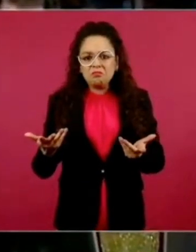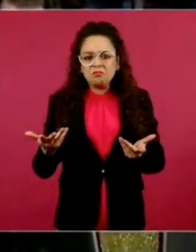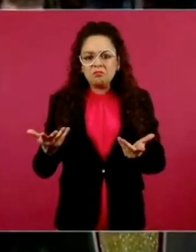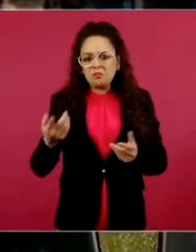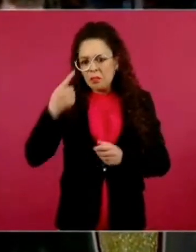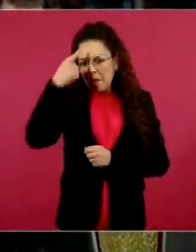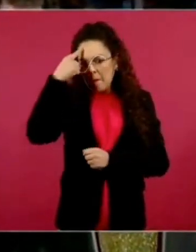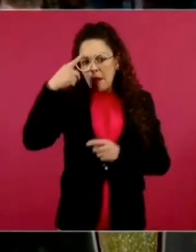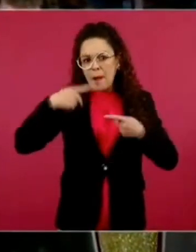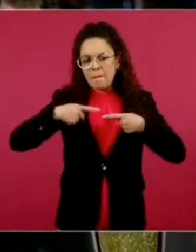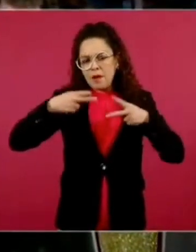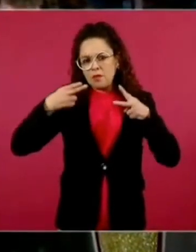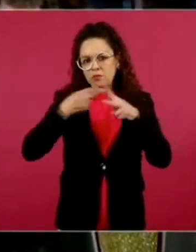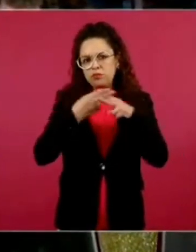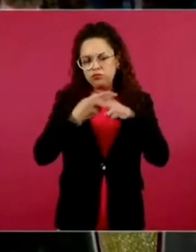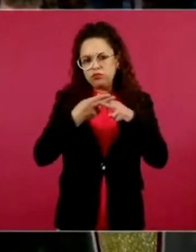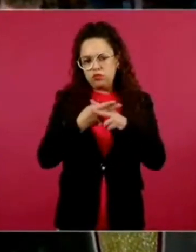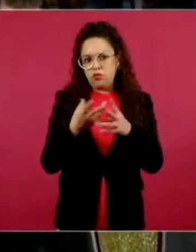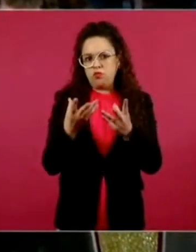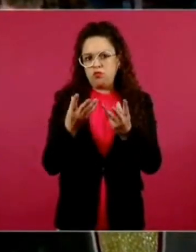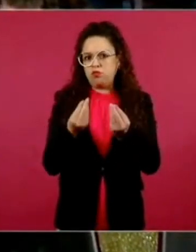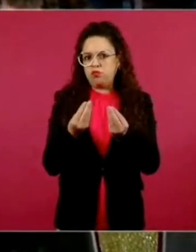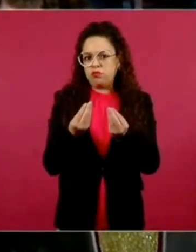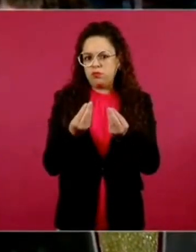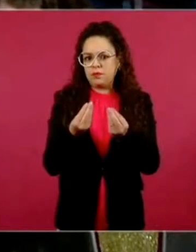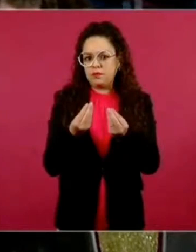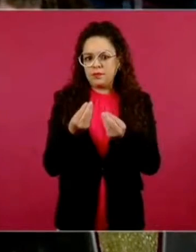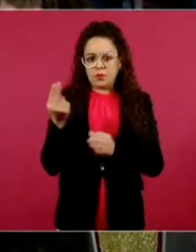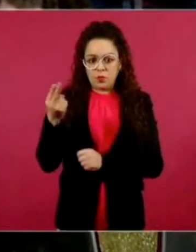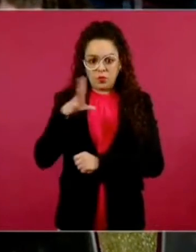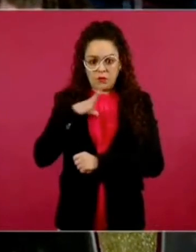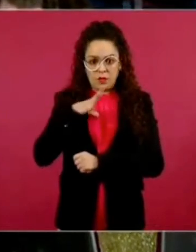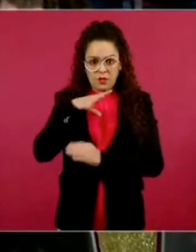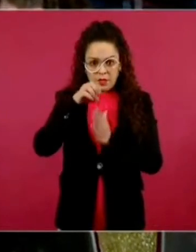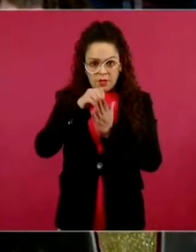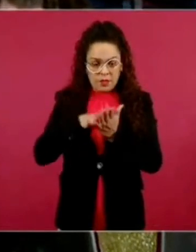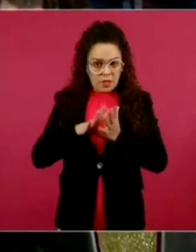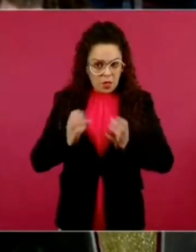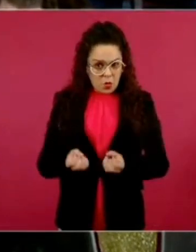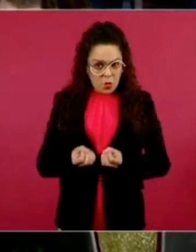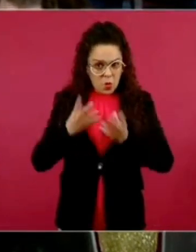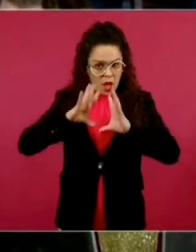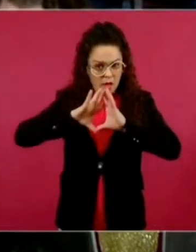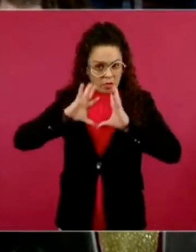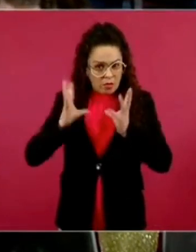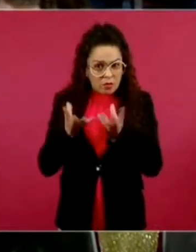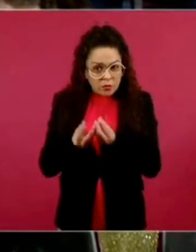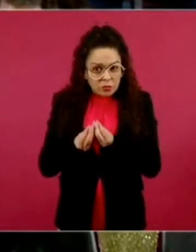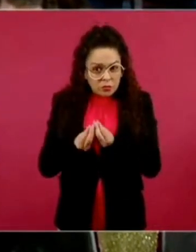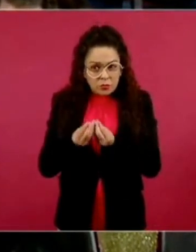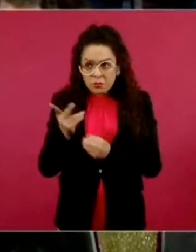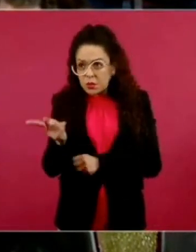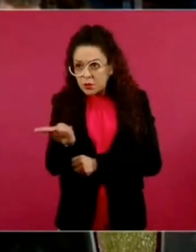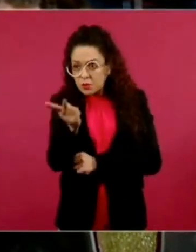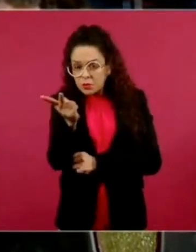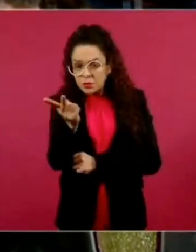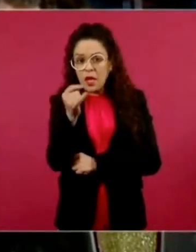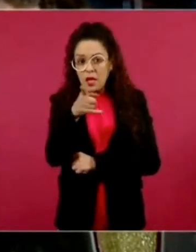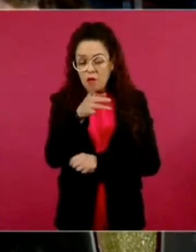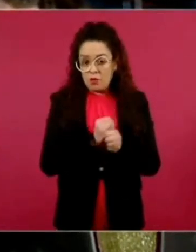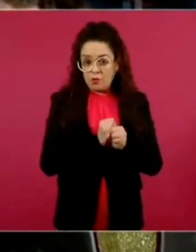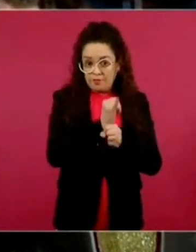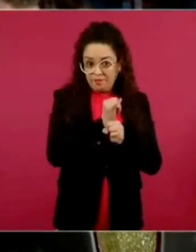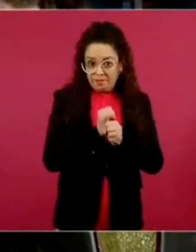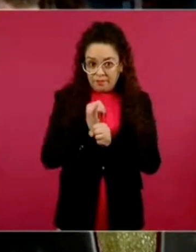de asesinatos que se presentó, si tienen el número en total de cuántos fueron, si basados en este análisis que hubo en las